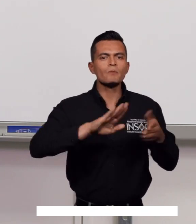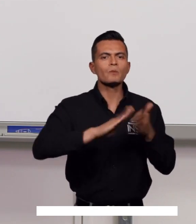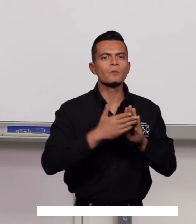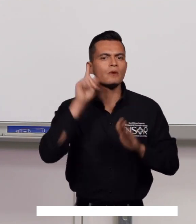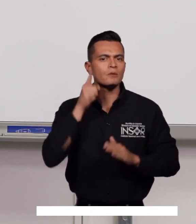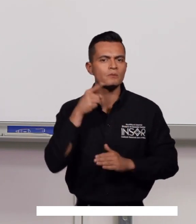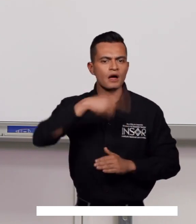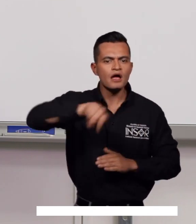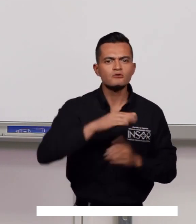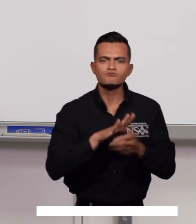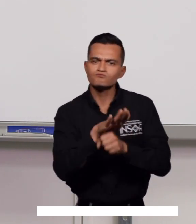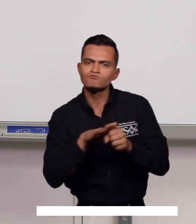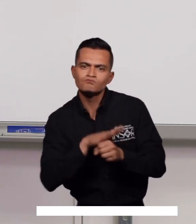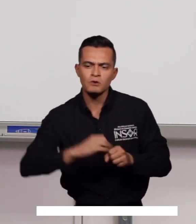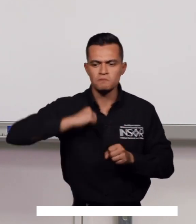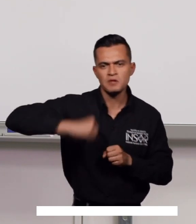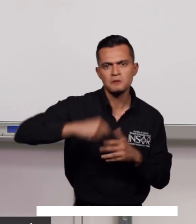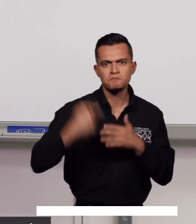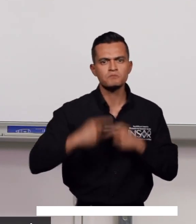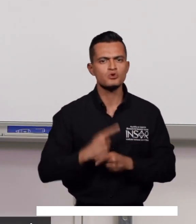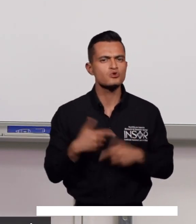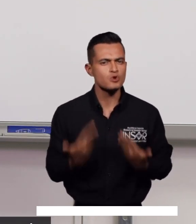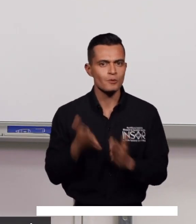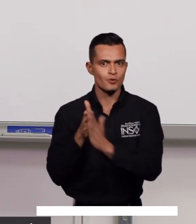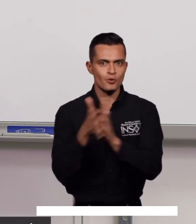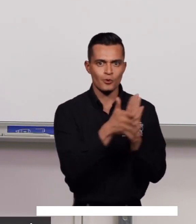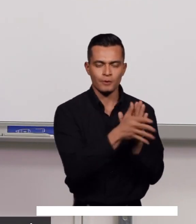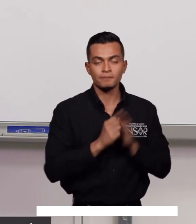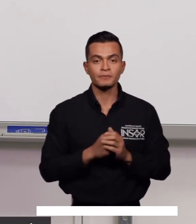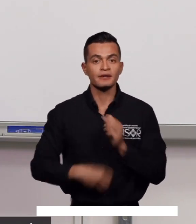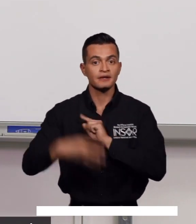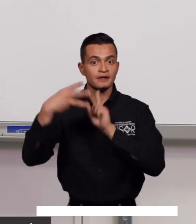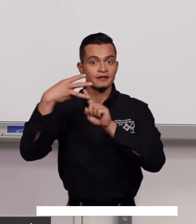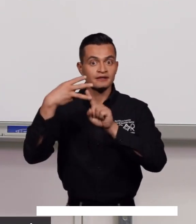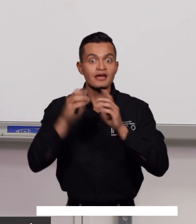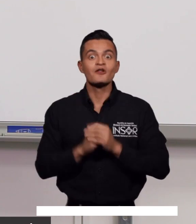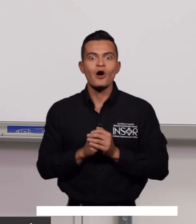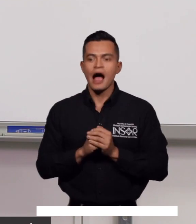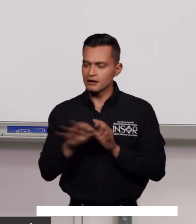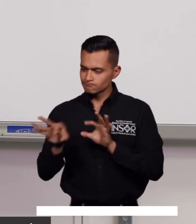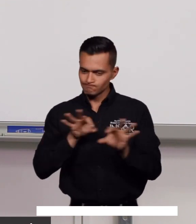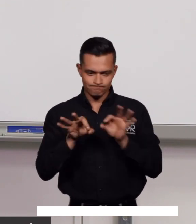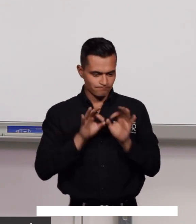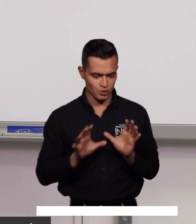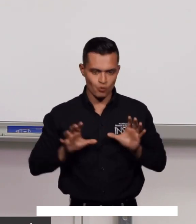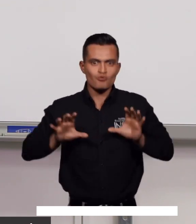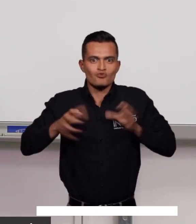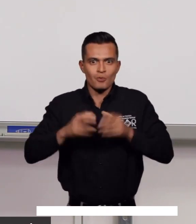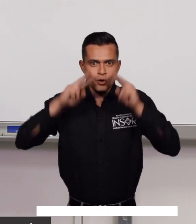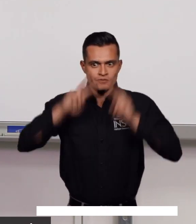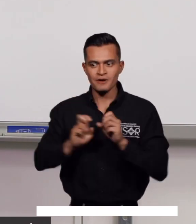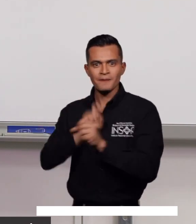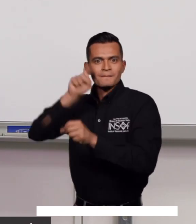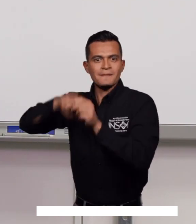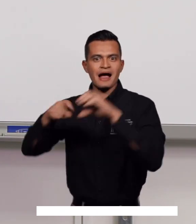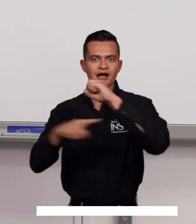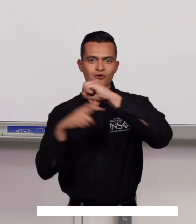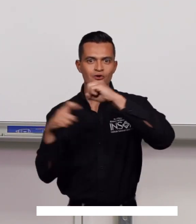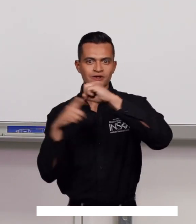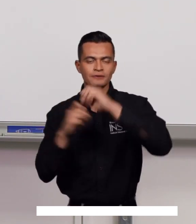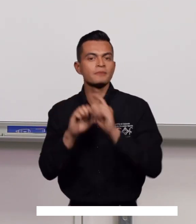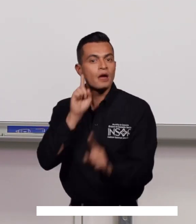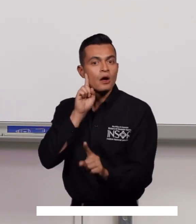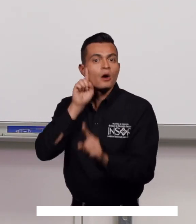ejercicio efectivo de derechos de la población sorda. Y la tercera es poder consolidar un grupo de investigación ante conciencias